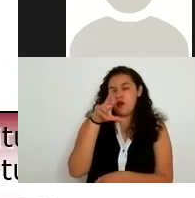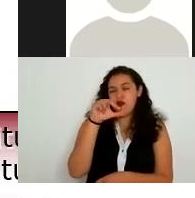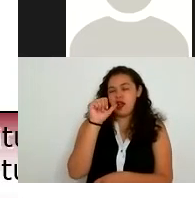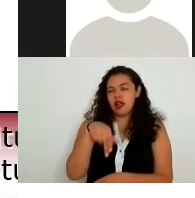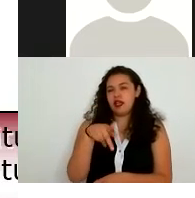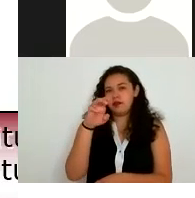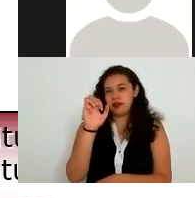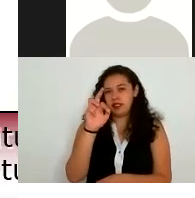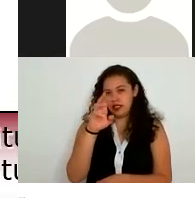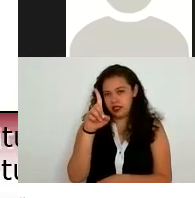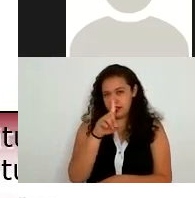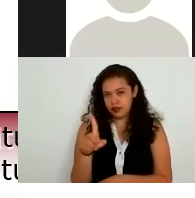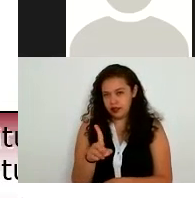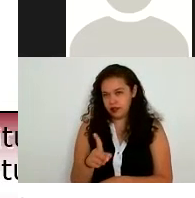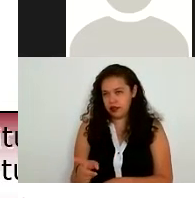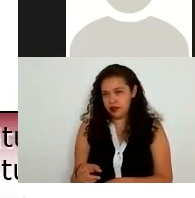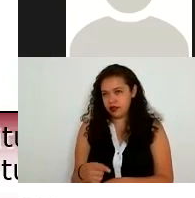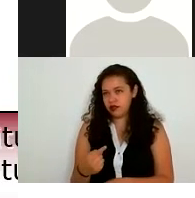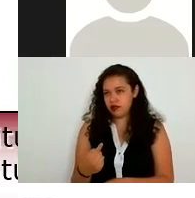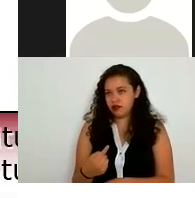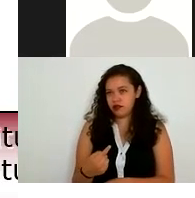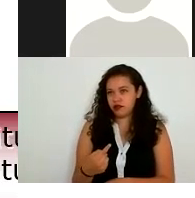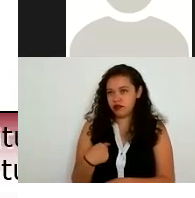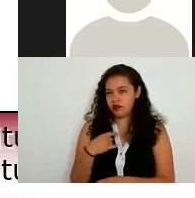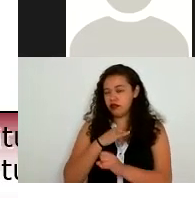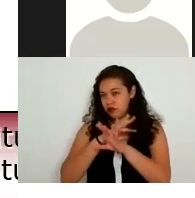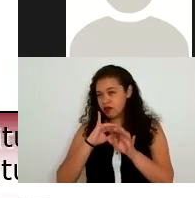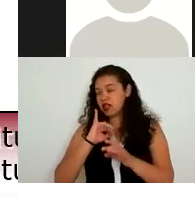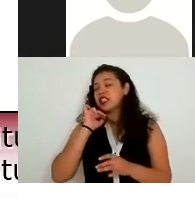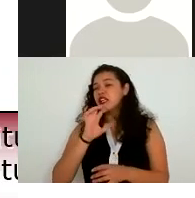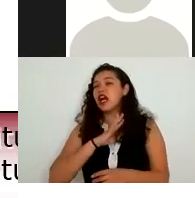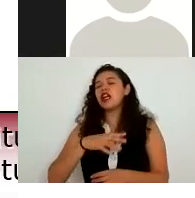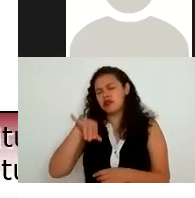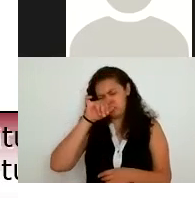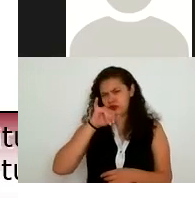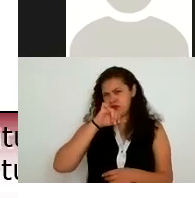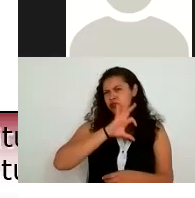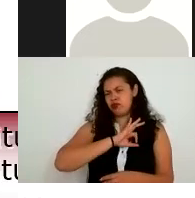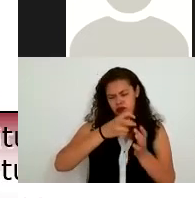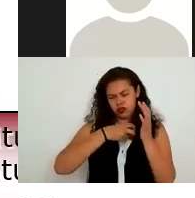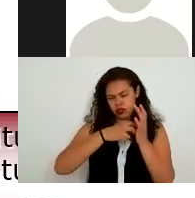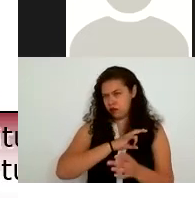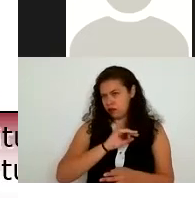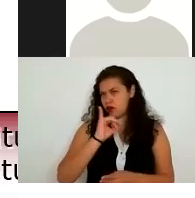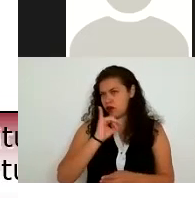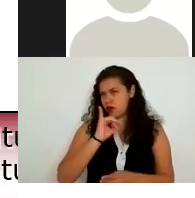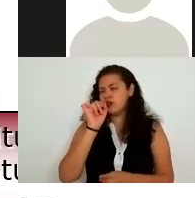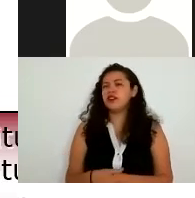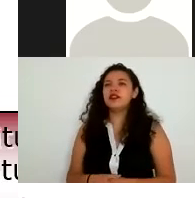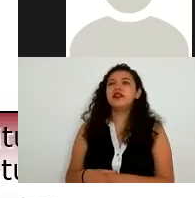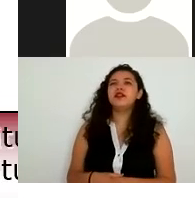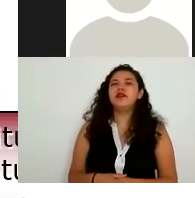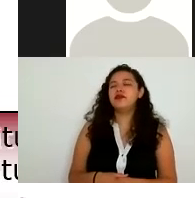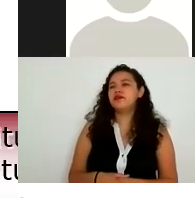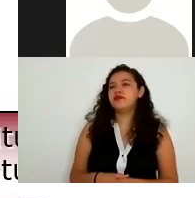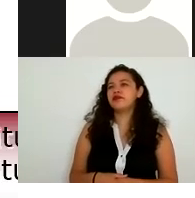que yo detecte que si tengo tu información y que sea procedente o que si la puedo corregir porque si la tengo o que efectivamente tenía tus datos